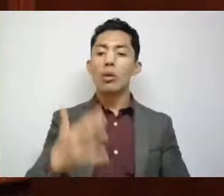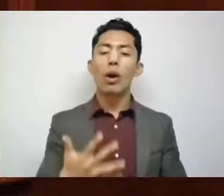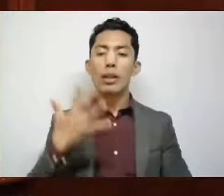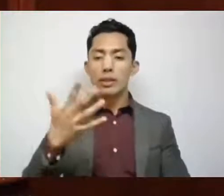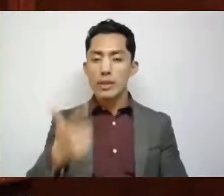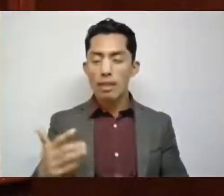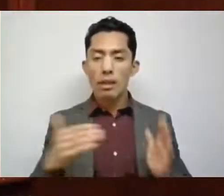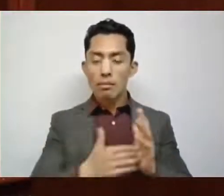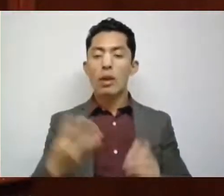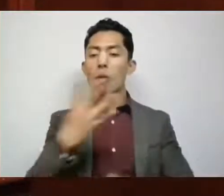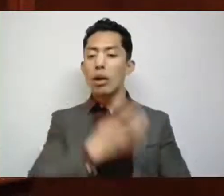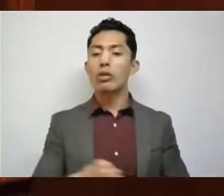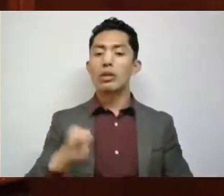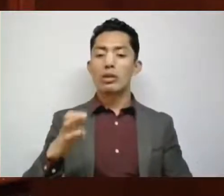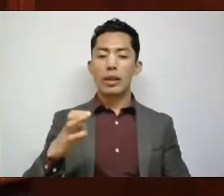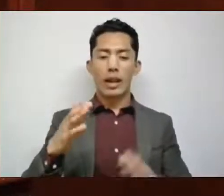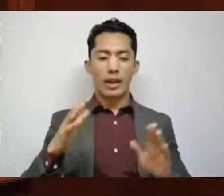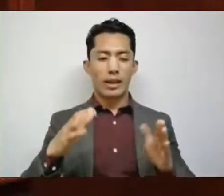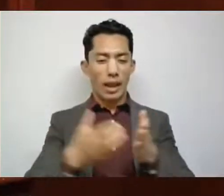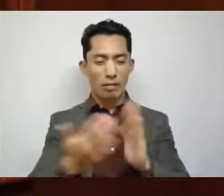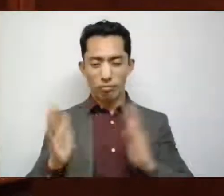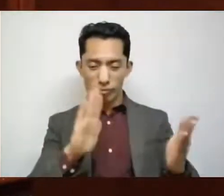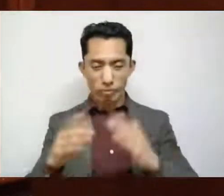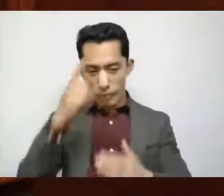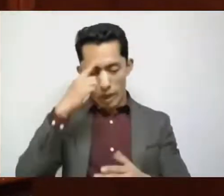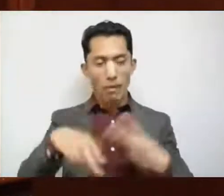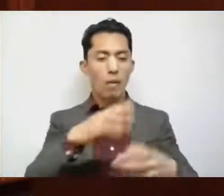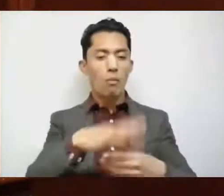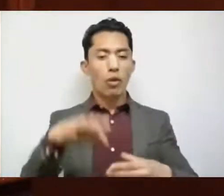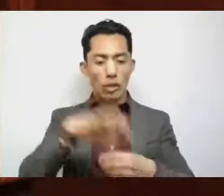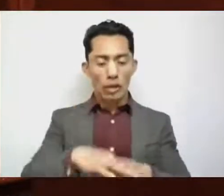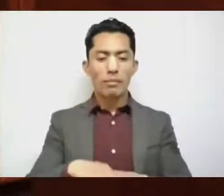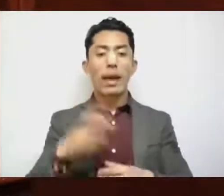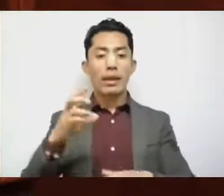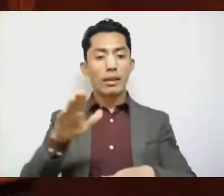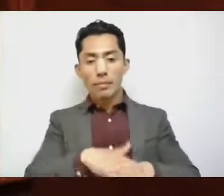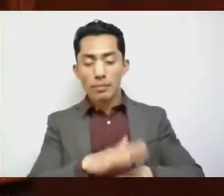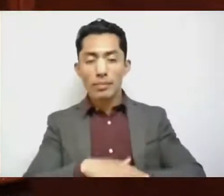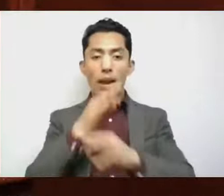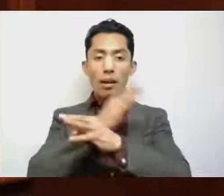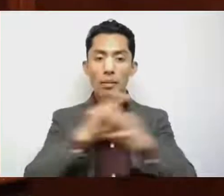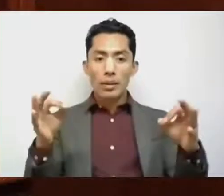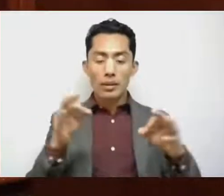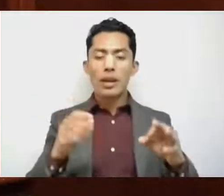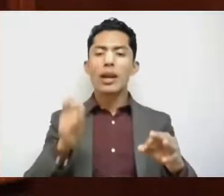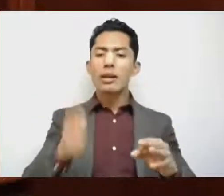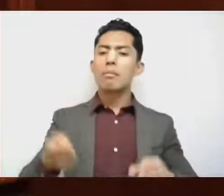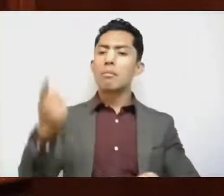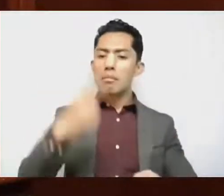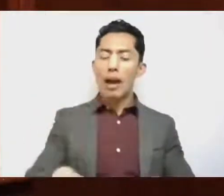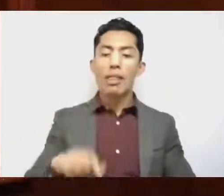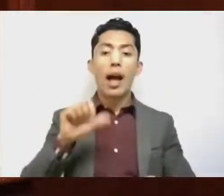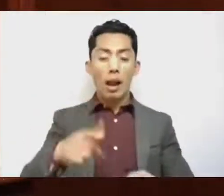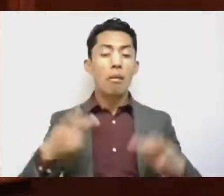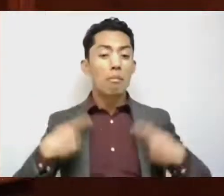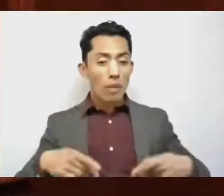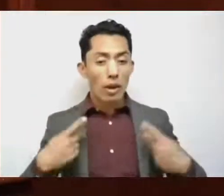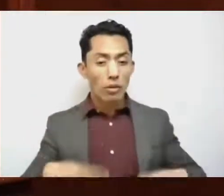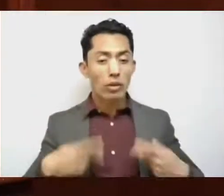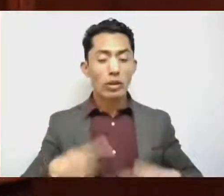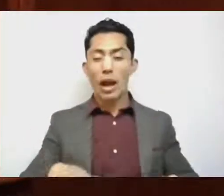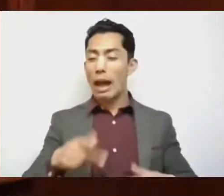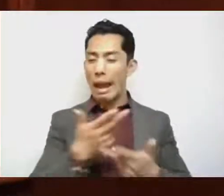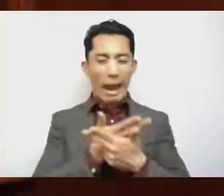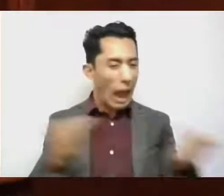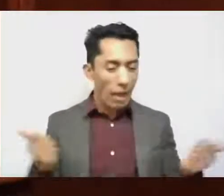400 casillas. Esta convocatoria ha establecido que ningún funcionario público